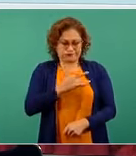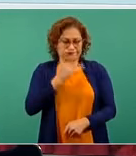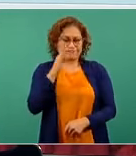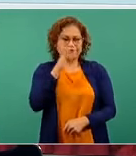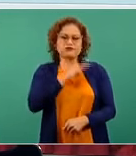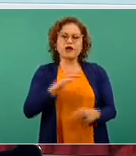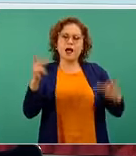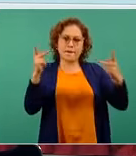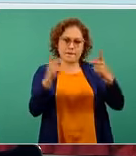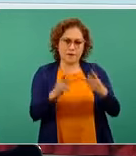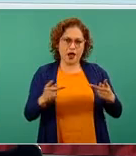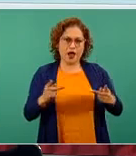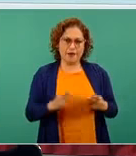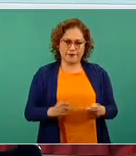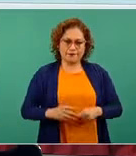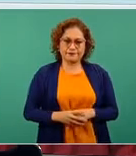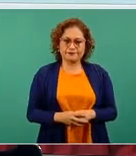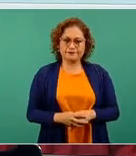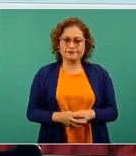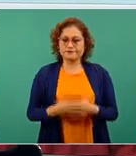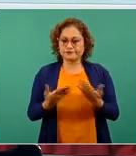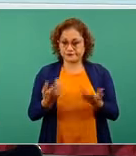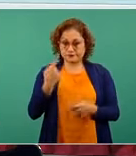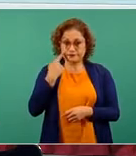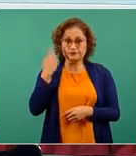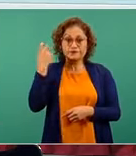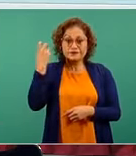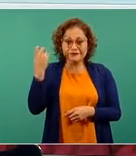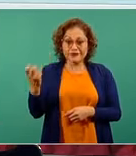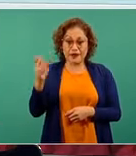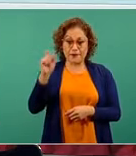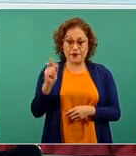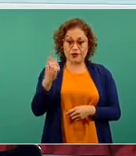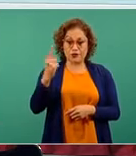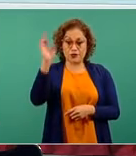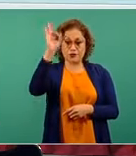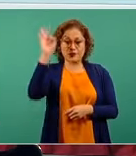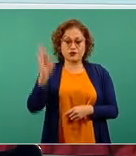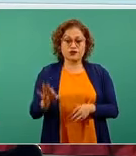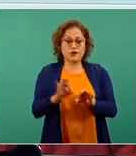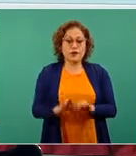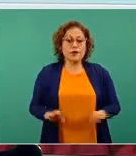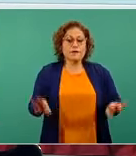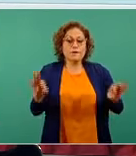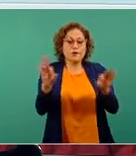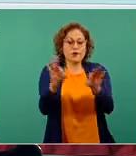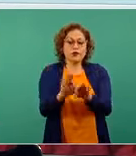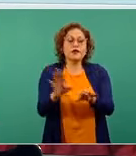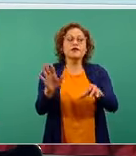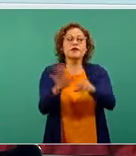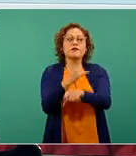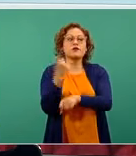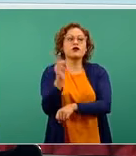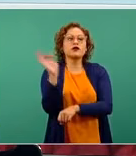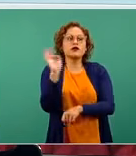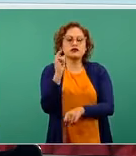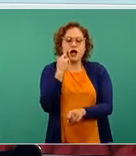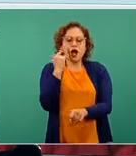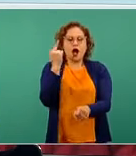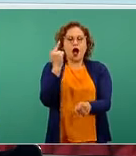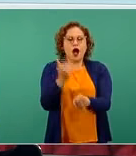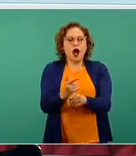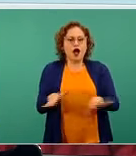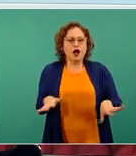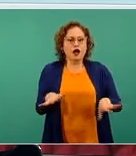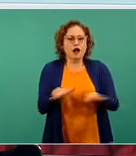de la enfermedad. Y este es un indicador importante porque cuando este se empieza a modificar en un comportamiento diferente, entonces nos